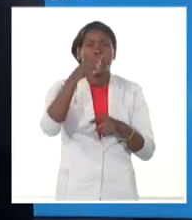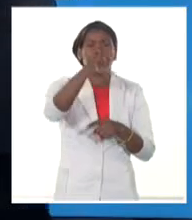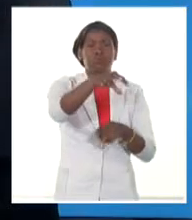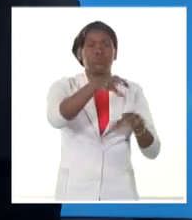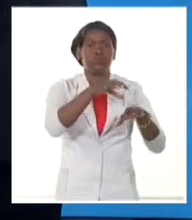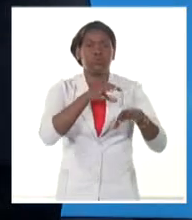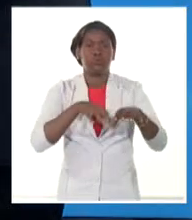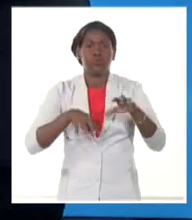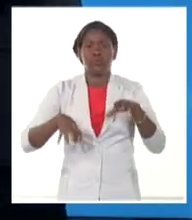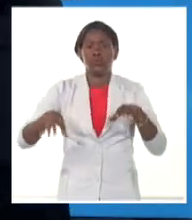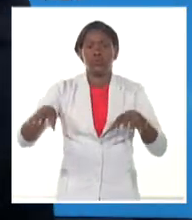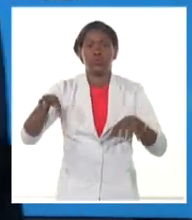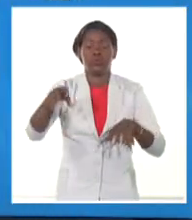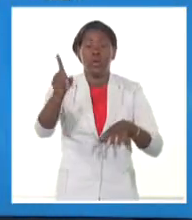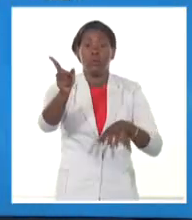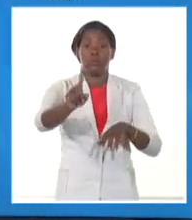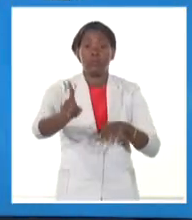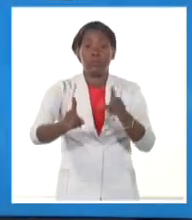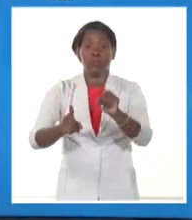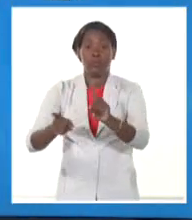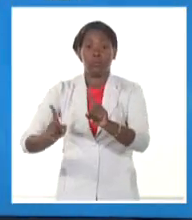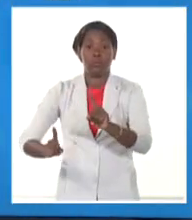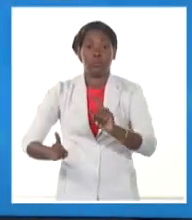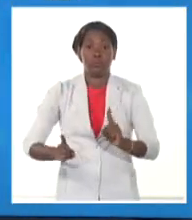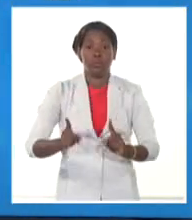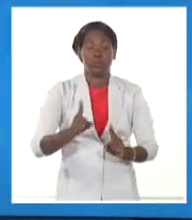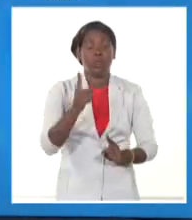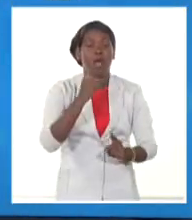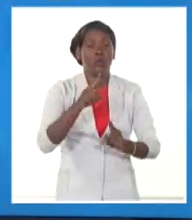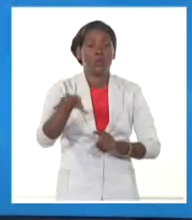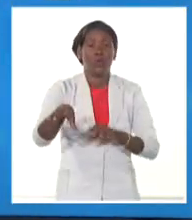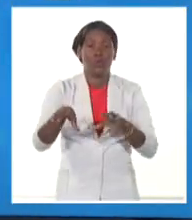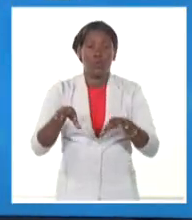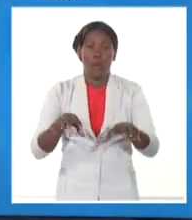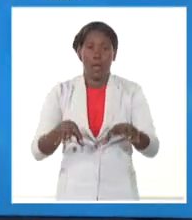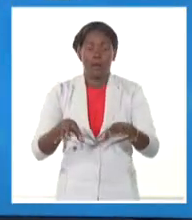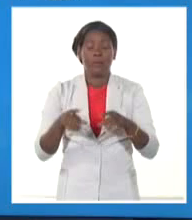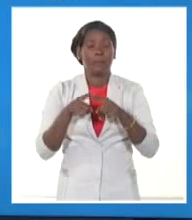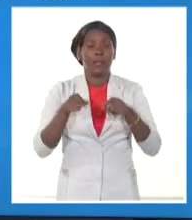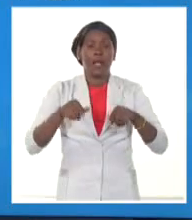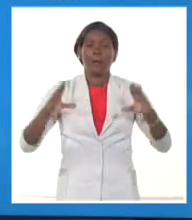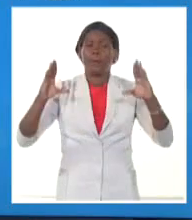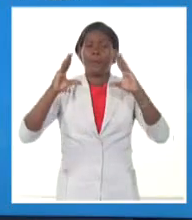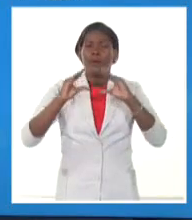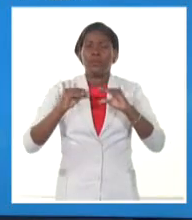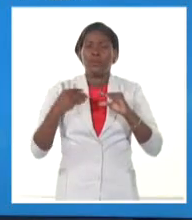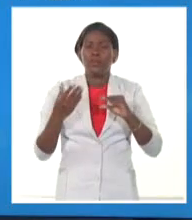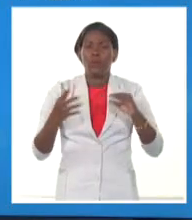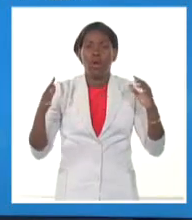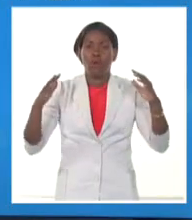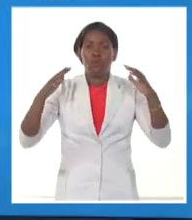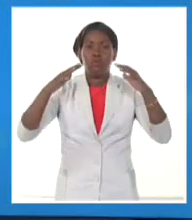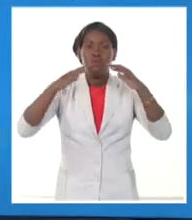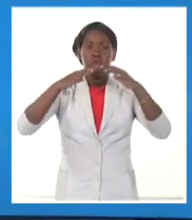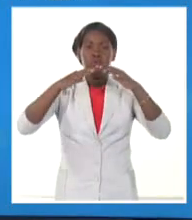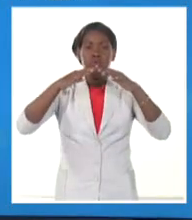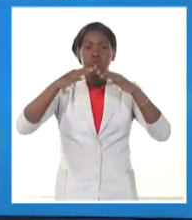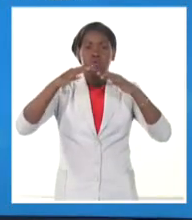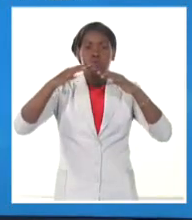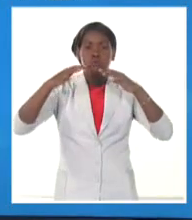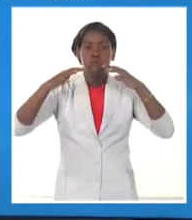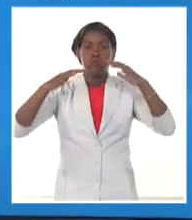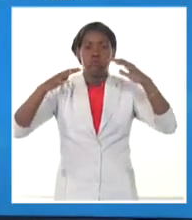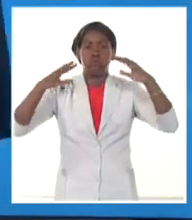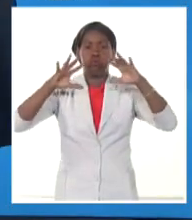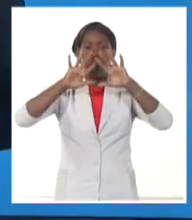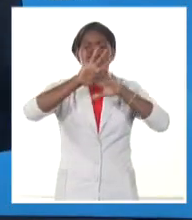eléctricas desde el sur central y hasta el oriente del país. En la noche va a ir disminuyendo la nubosidad en occidente, los restos